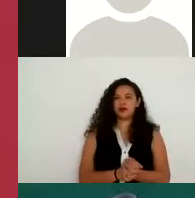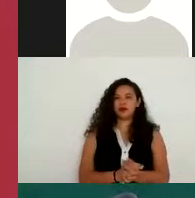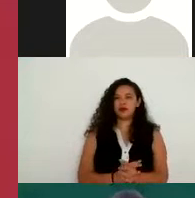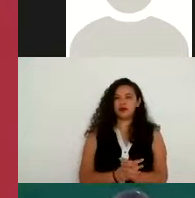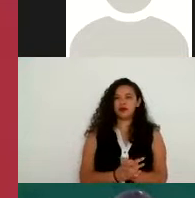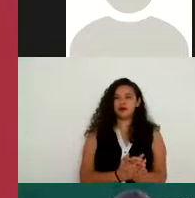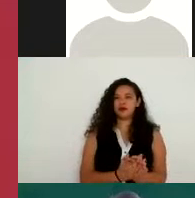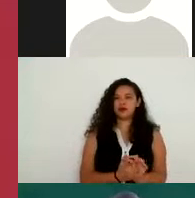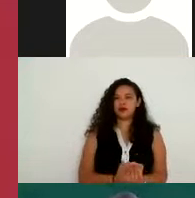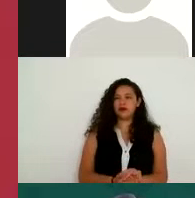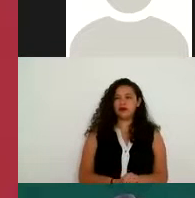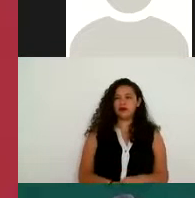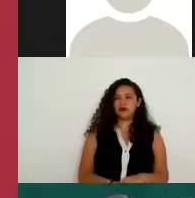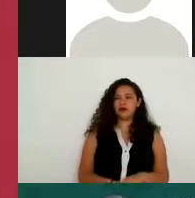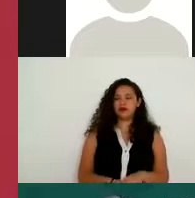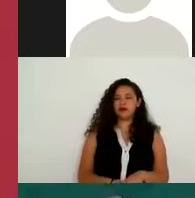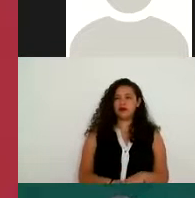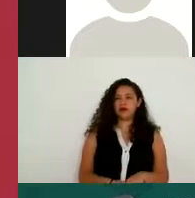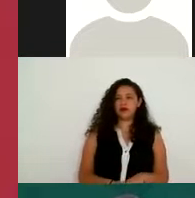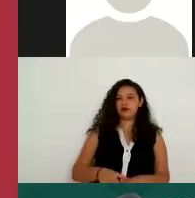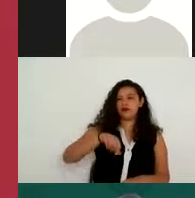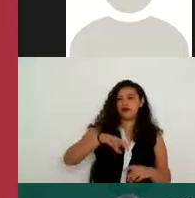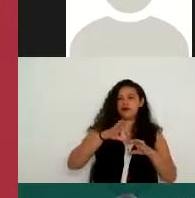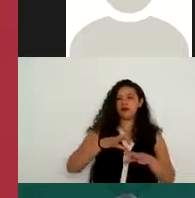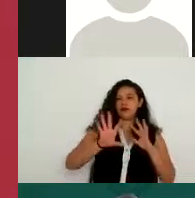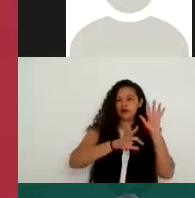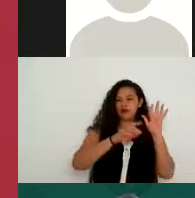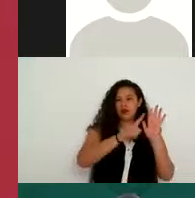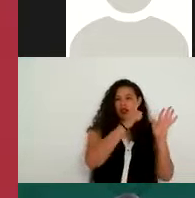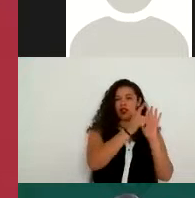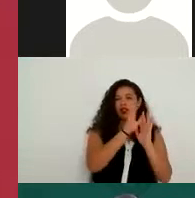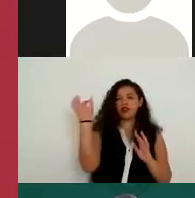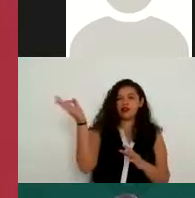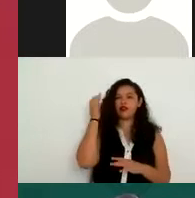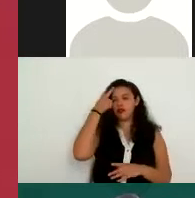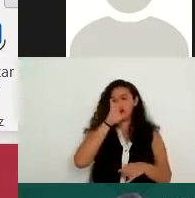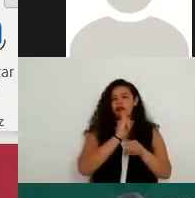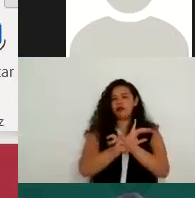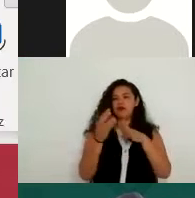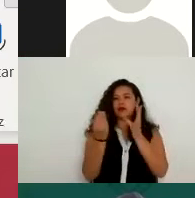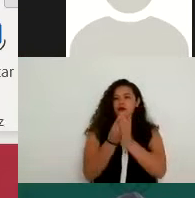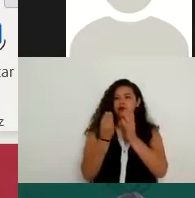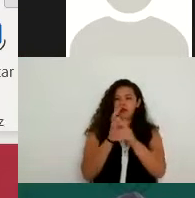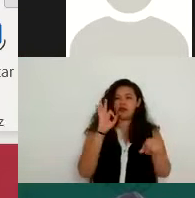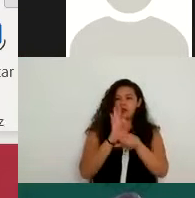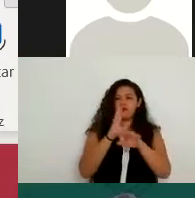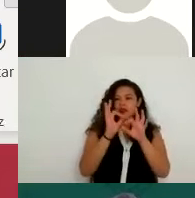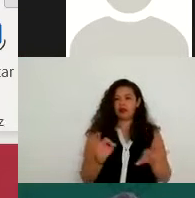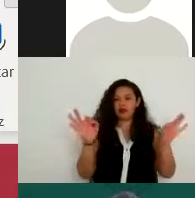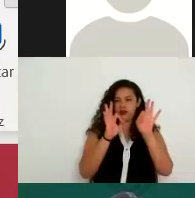El tema que nos ocupa hoy es la importancia del cumplimiento a la Ley Federal de Protección de Datos Personales en posesión de los particulares.